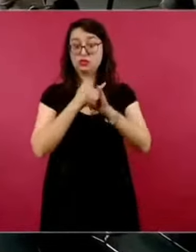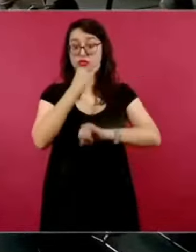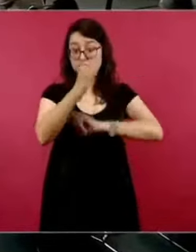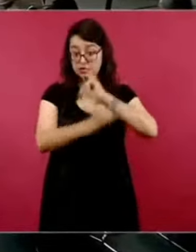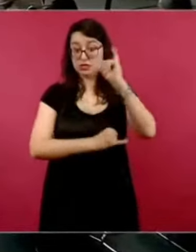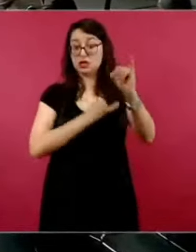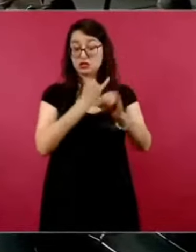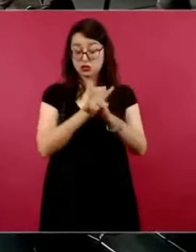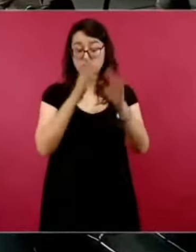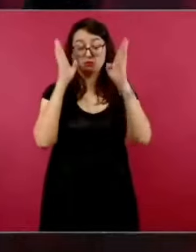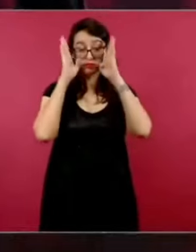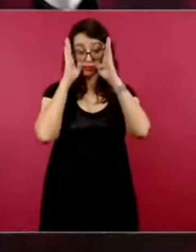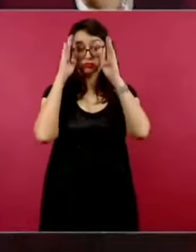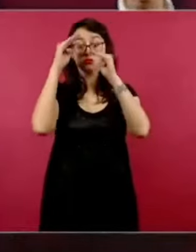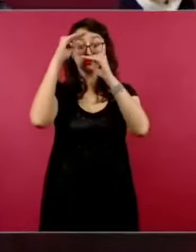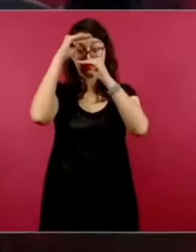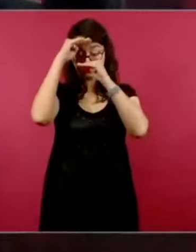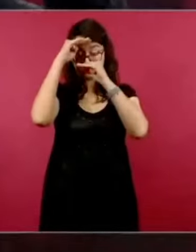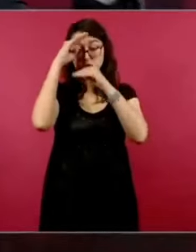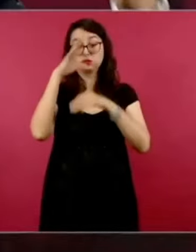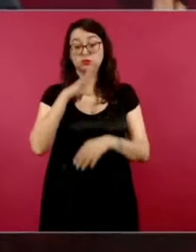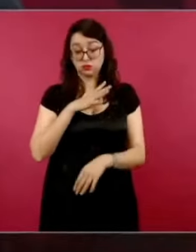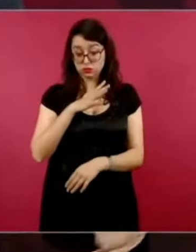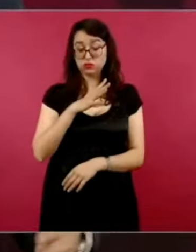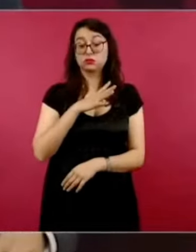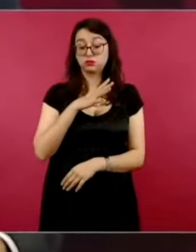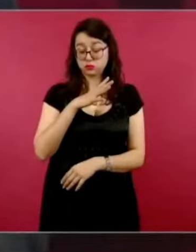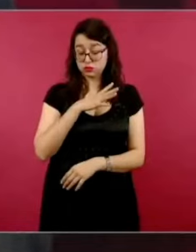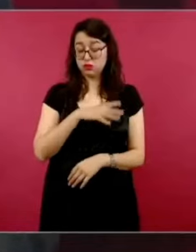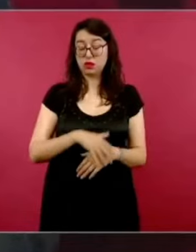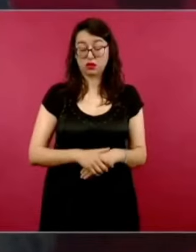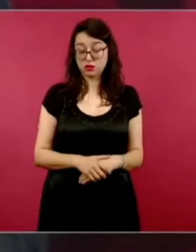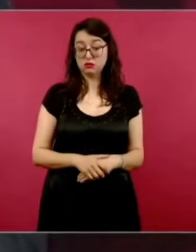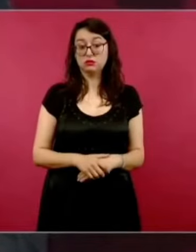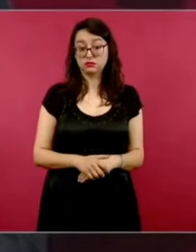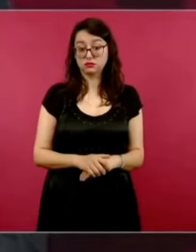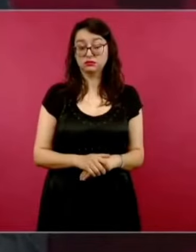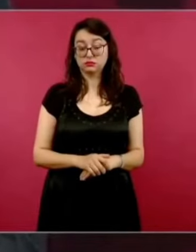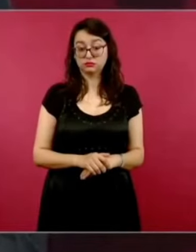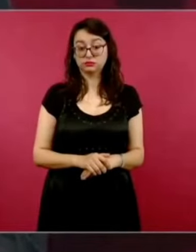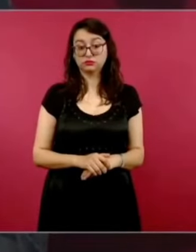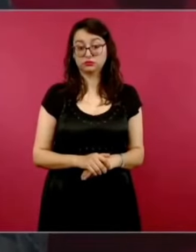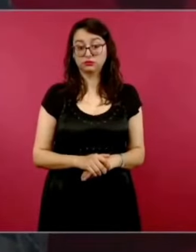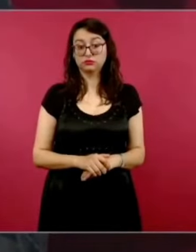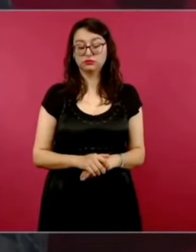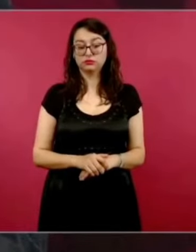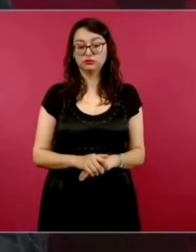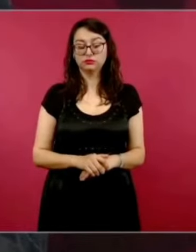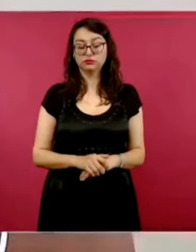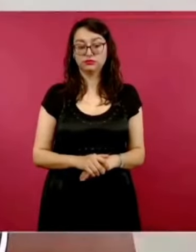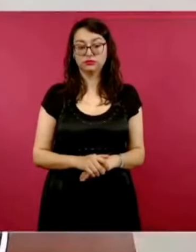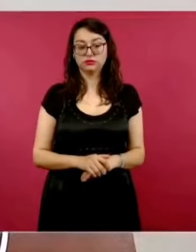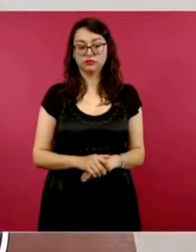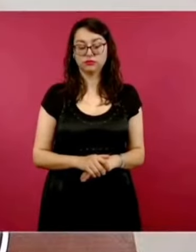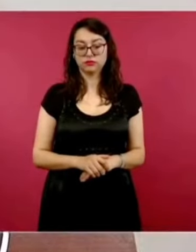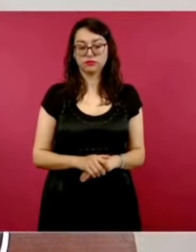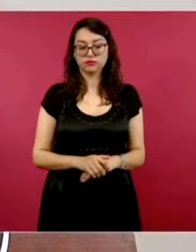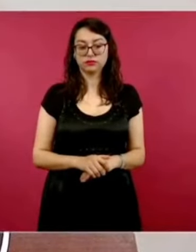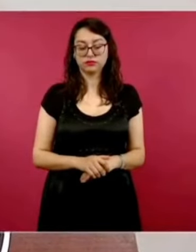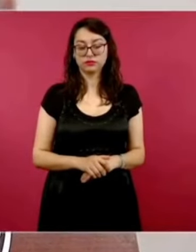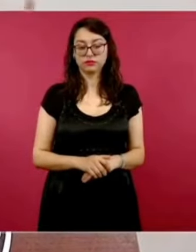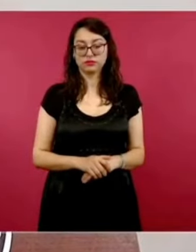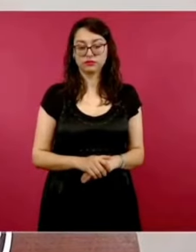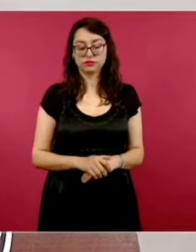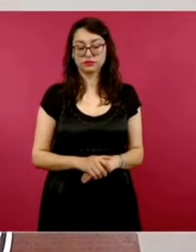Internacional del Bloque Conservador, se